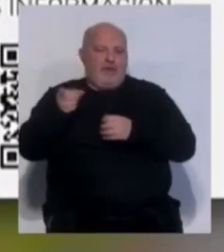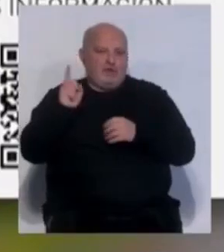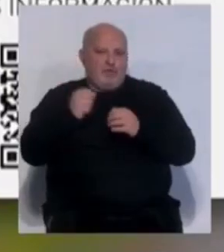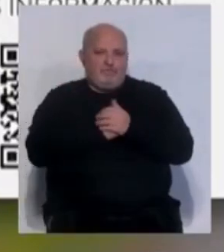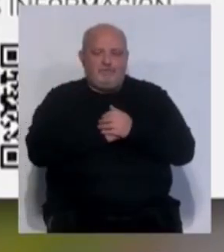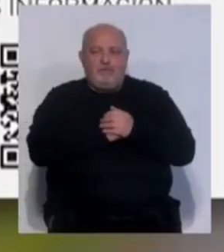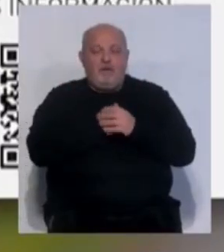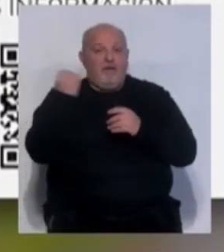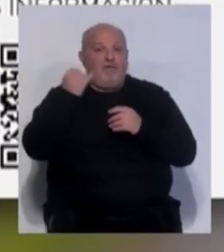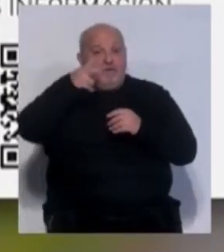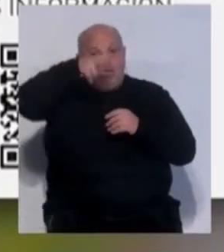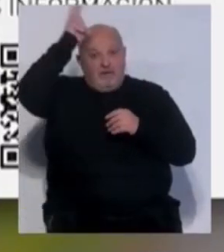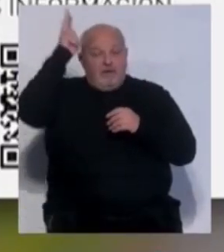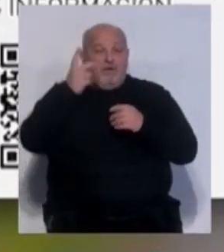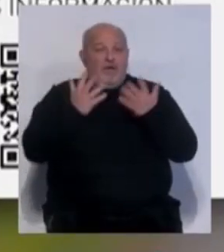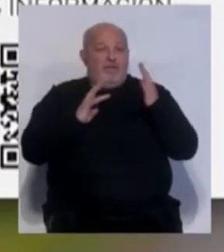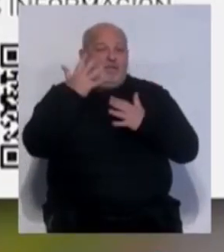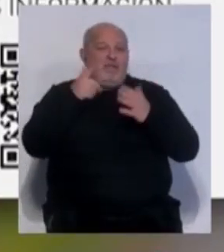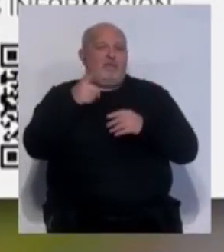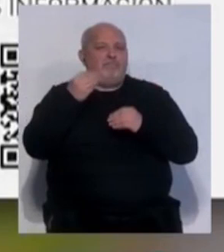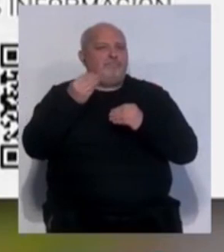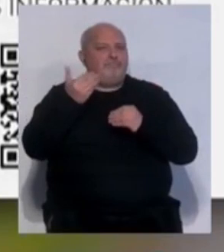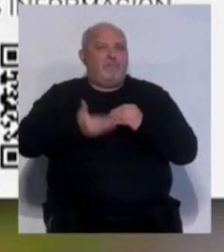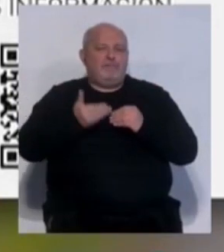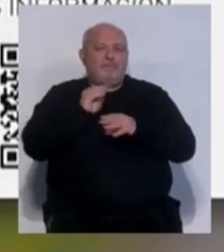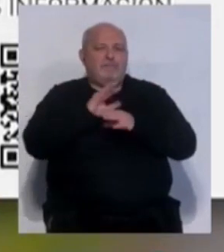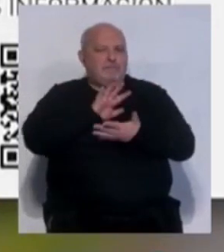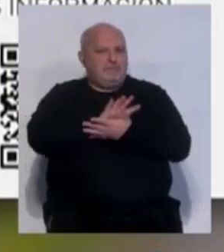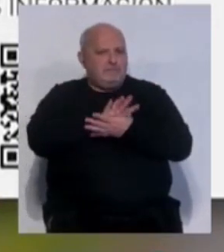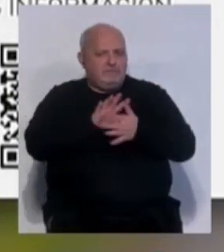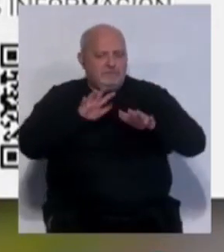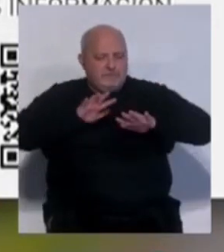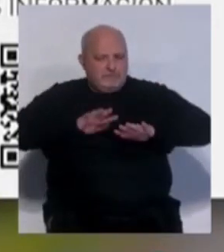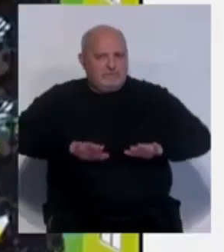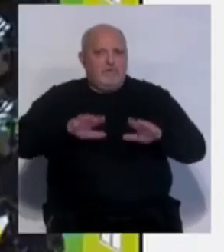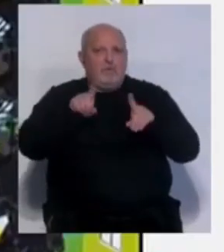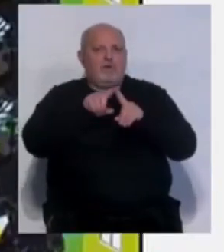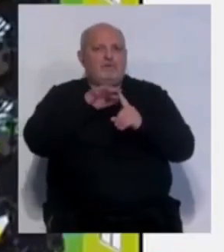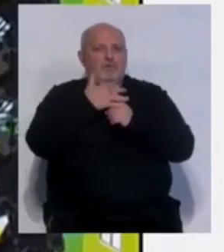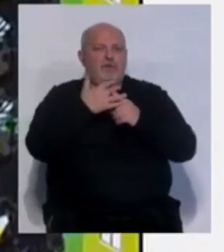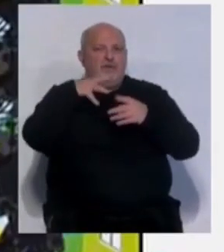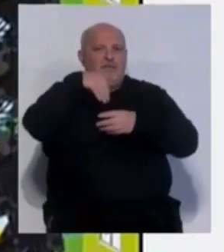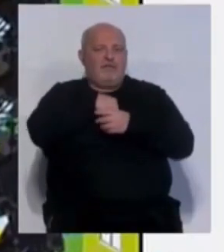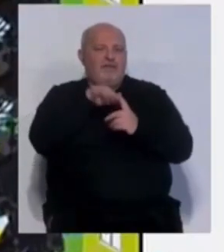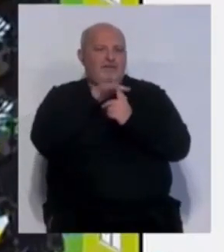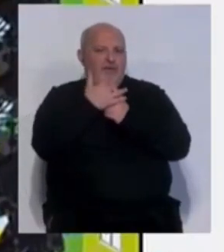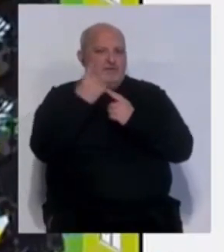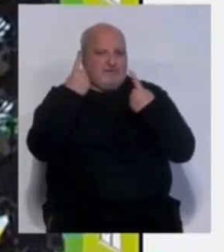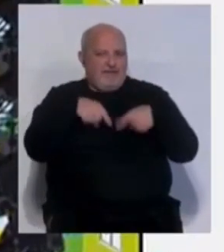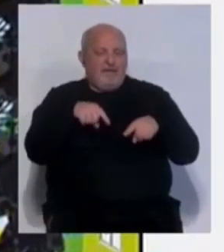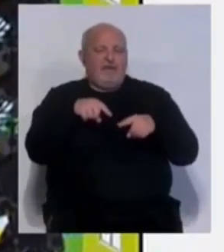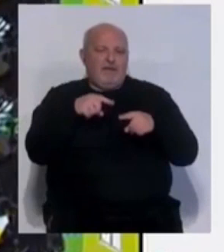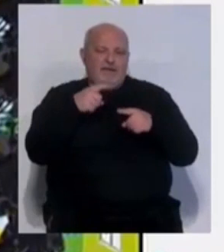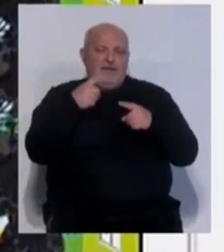Según el jefe de bomberos, en un incendio es imprescindible mantener la calma, intentar controlar la situación dentro de las circunstancias.